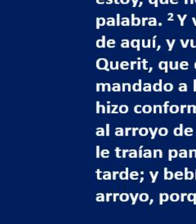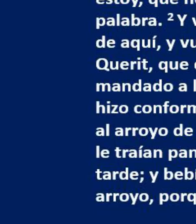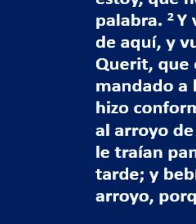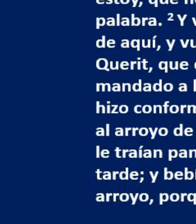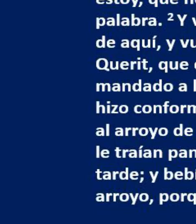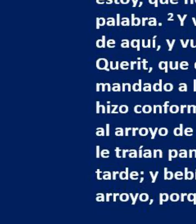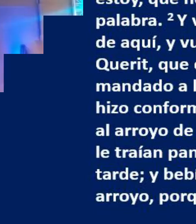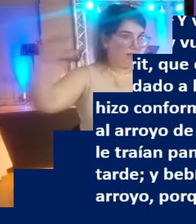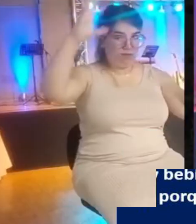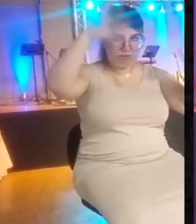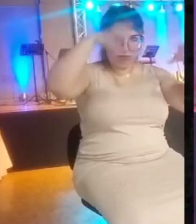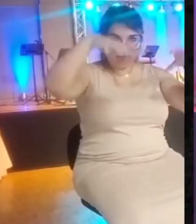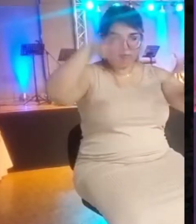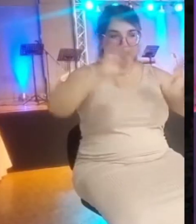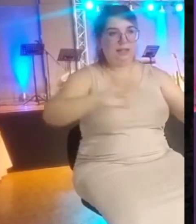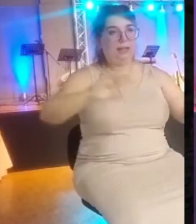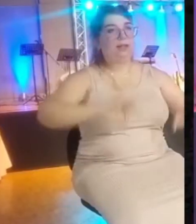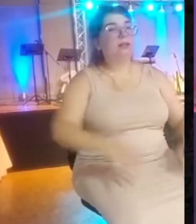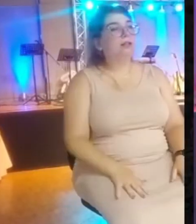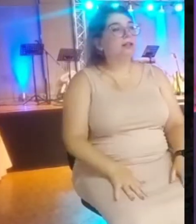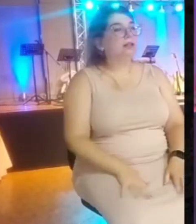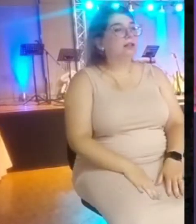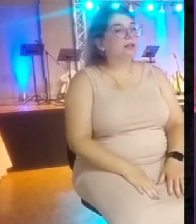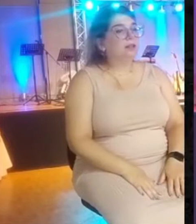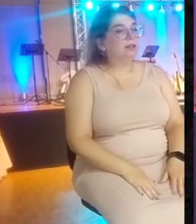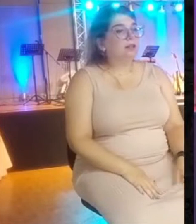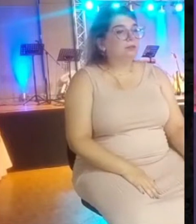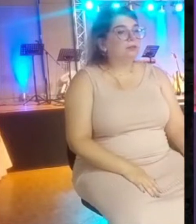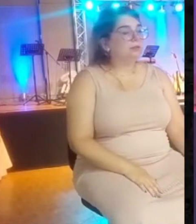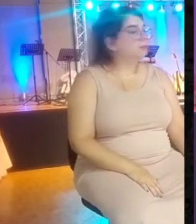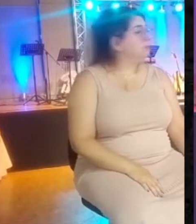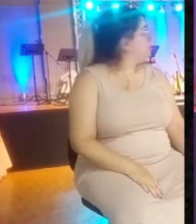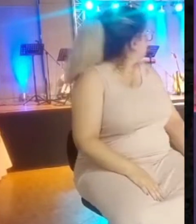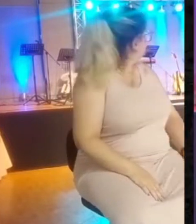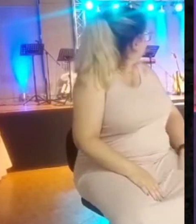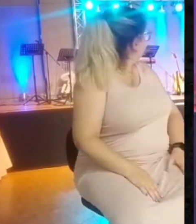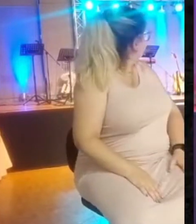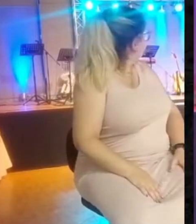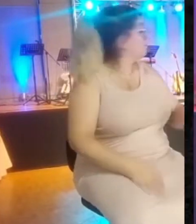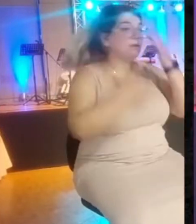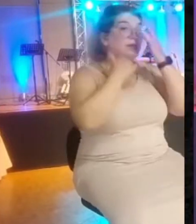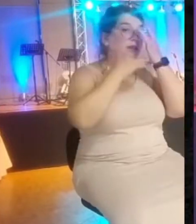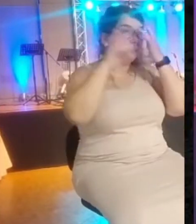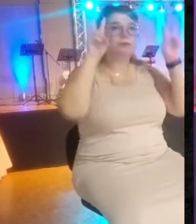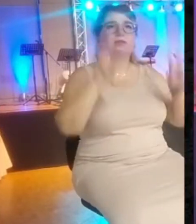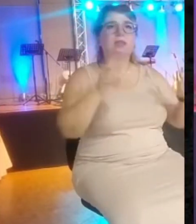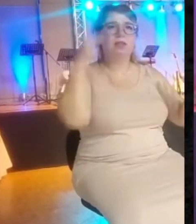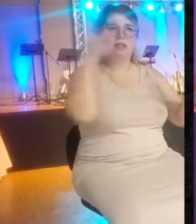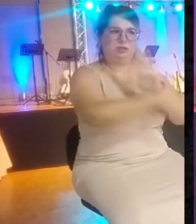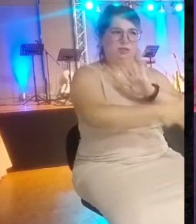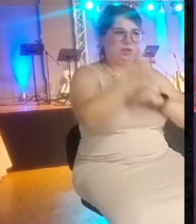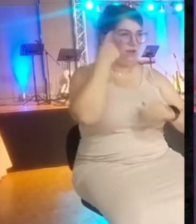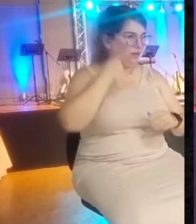Bueno, ya saben, muchos conocen esta historia, ¿verdad?, que